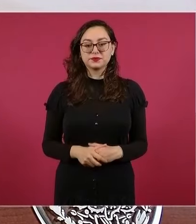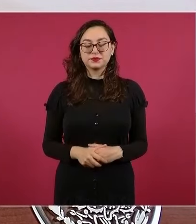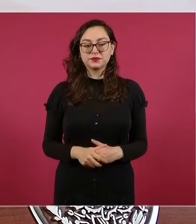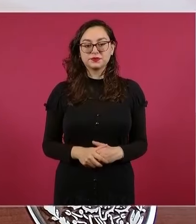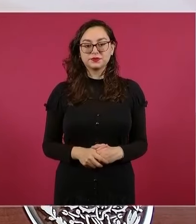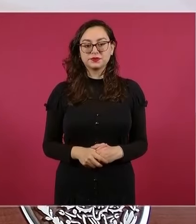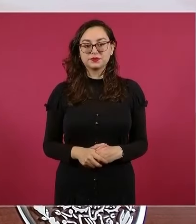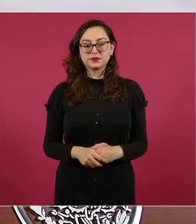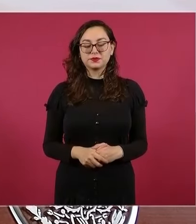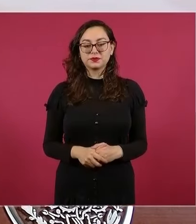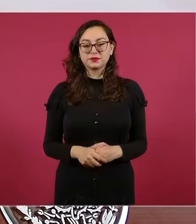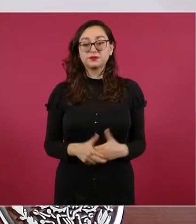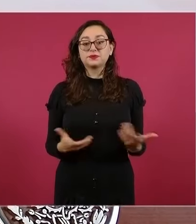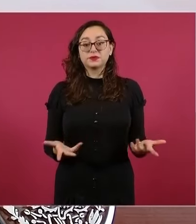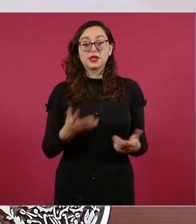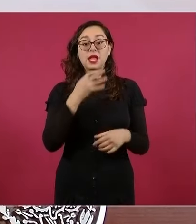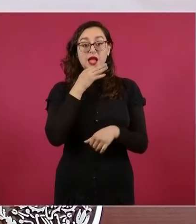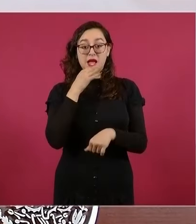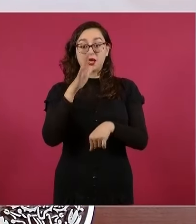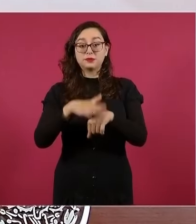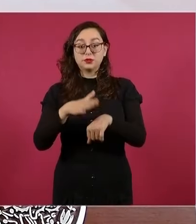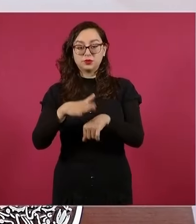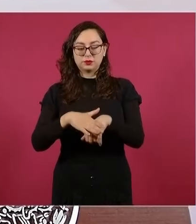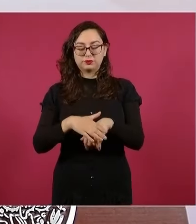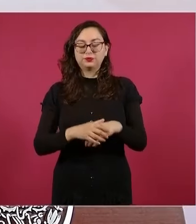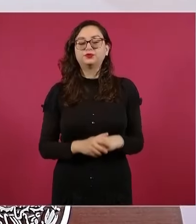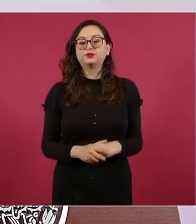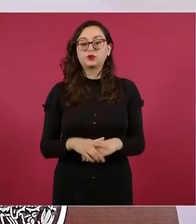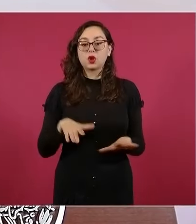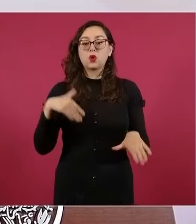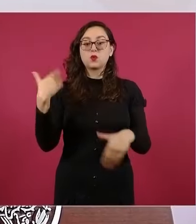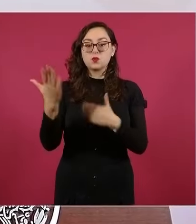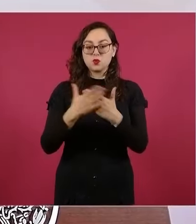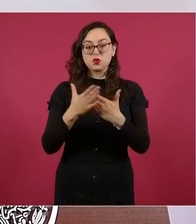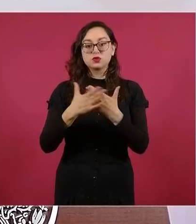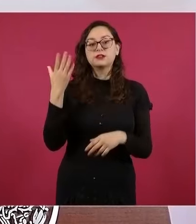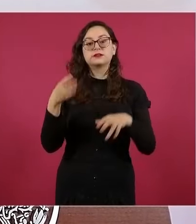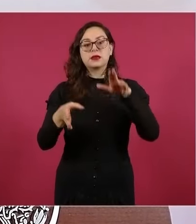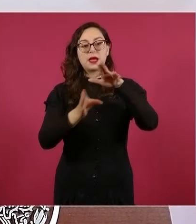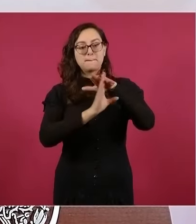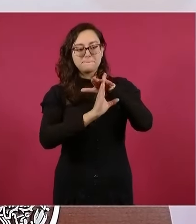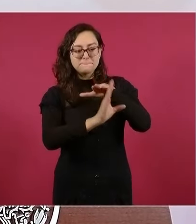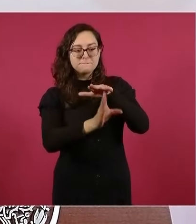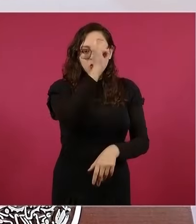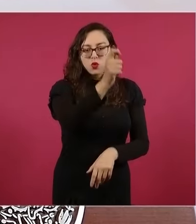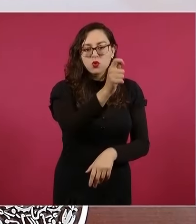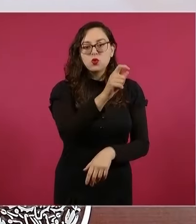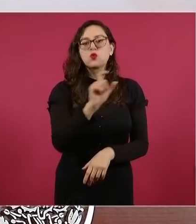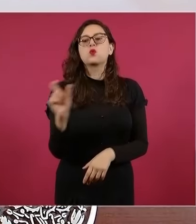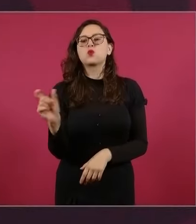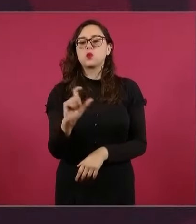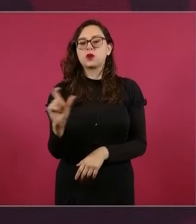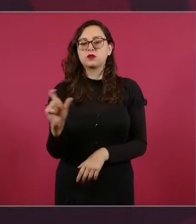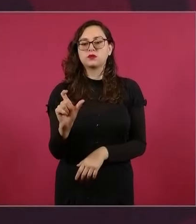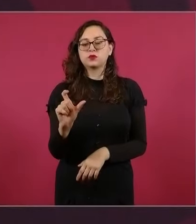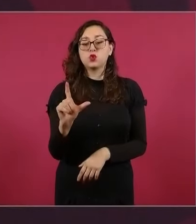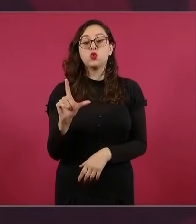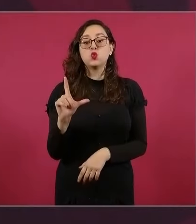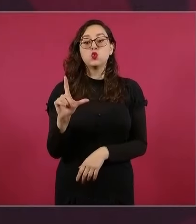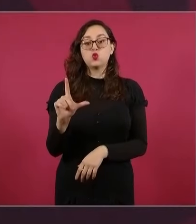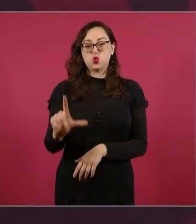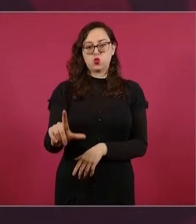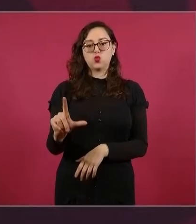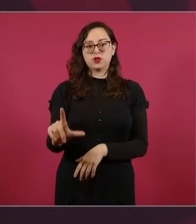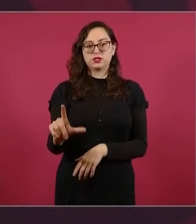El homenaje a los migrantes va a ser el lunes próximo. Hacemos la invitación